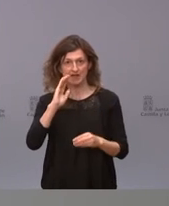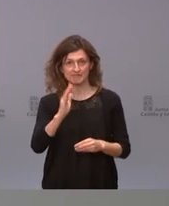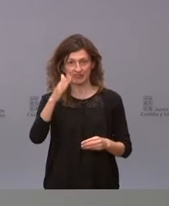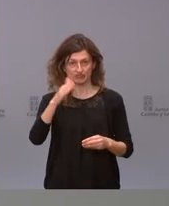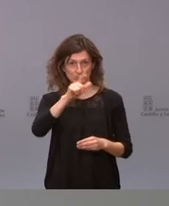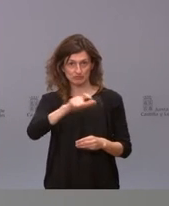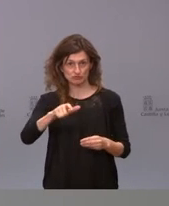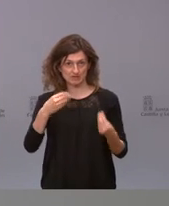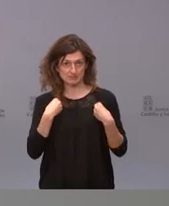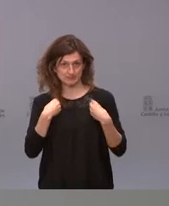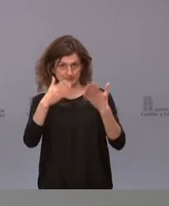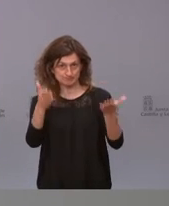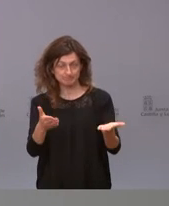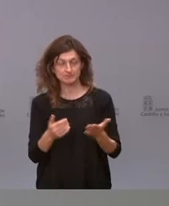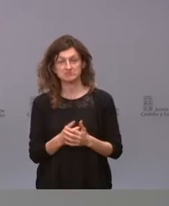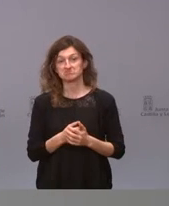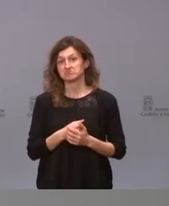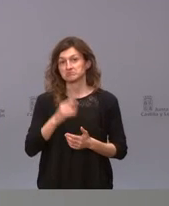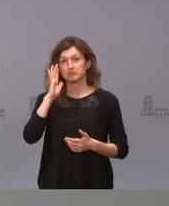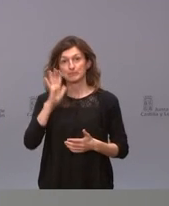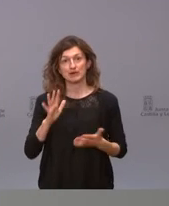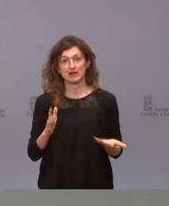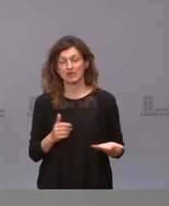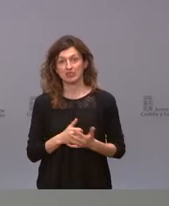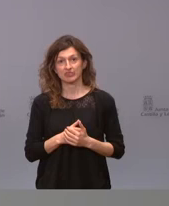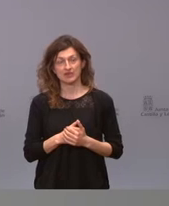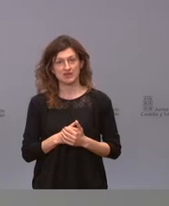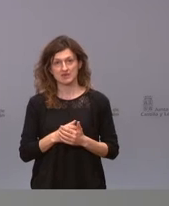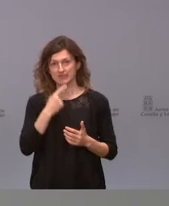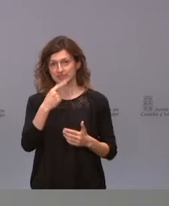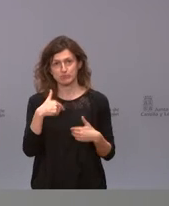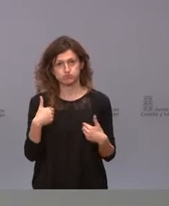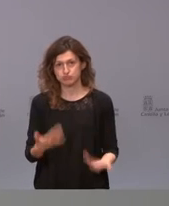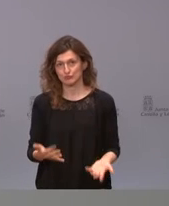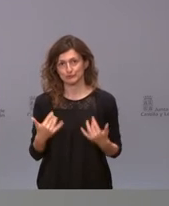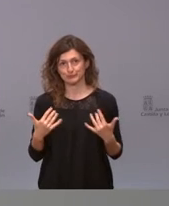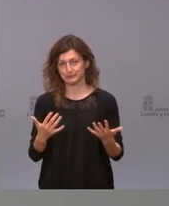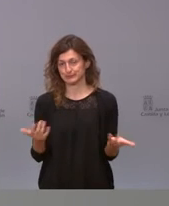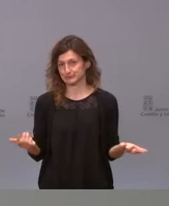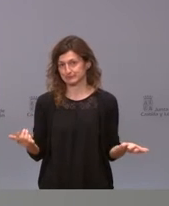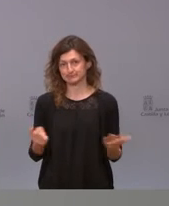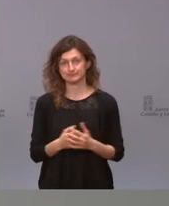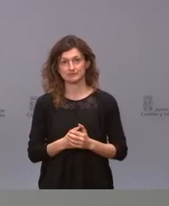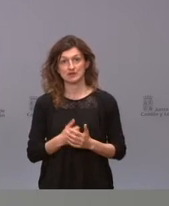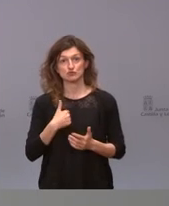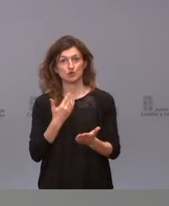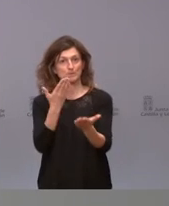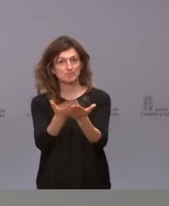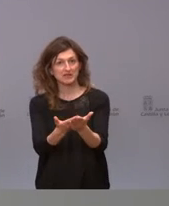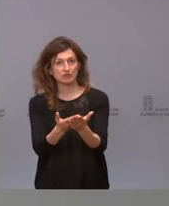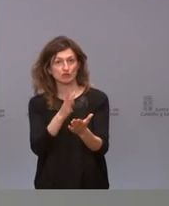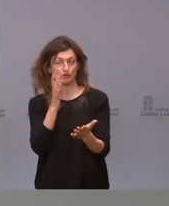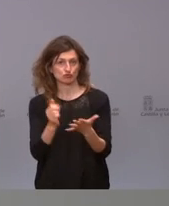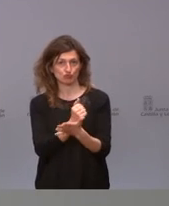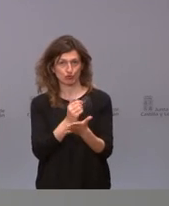población pues a mí me parece que es muy prematuro y yo pedí como hago todos los consejos